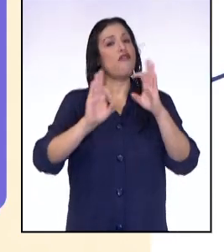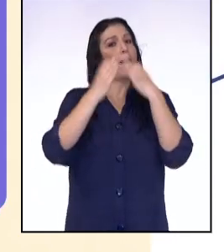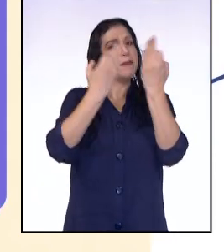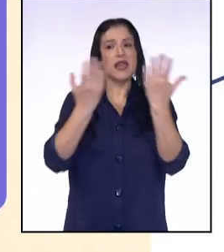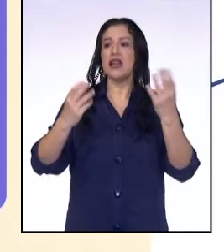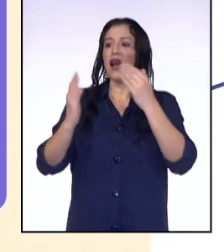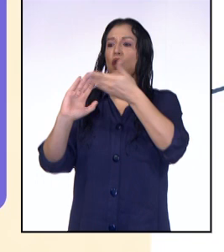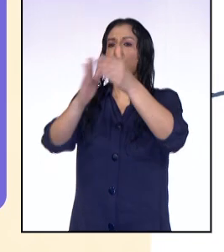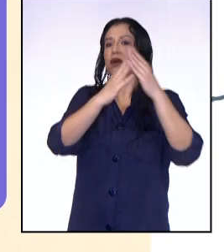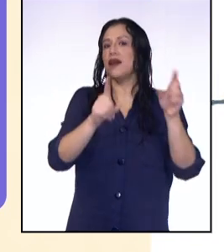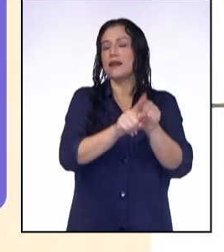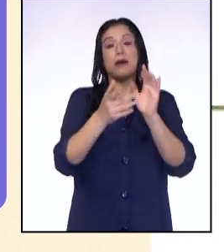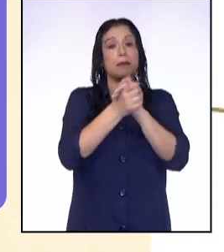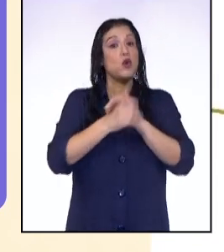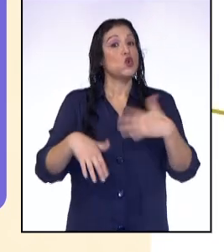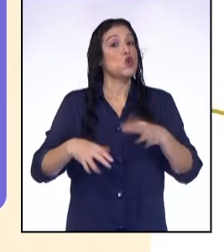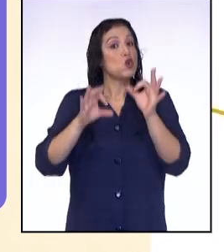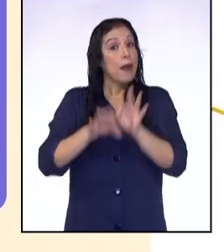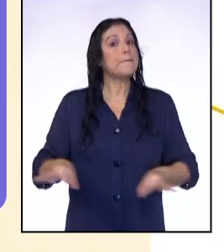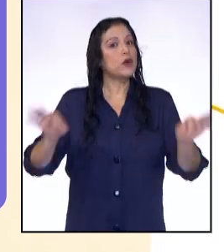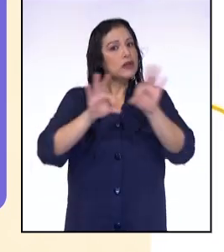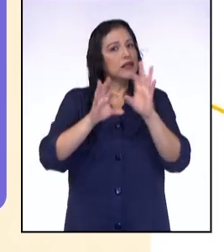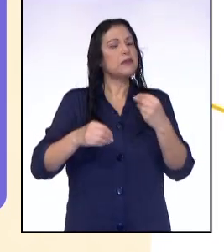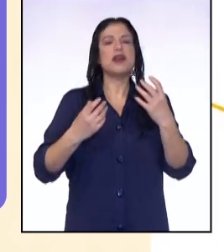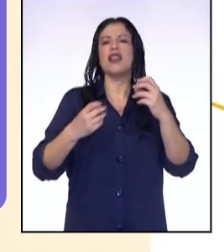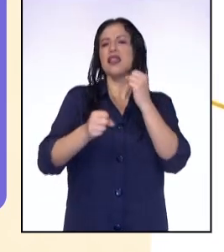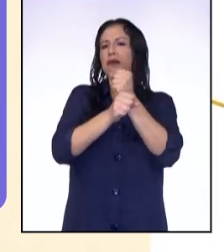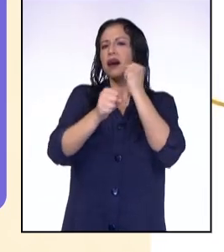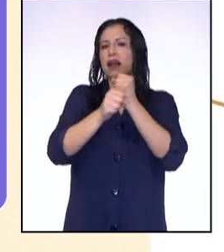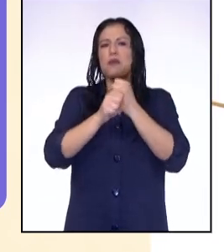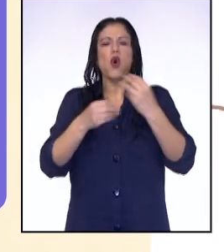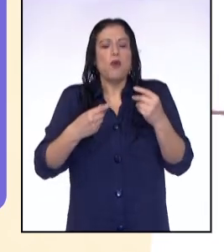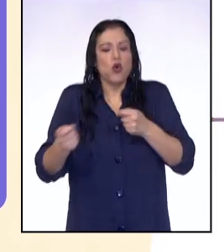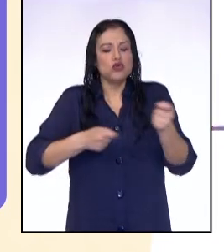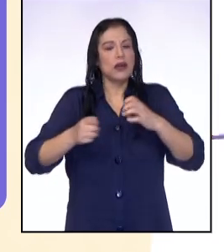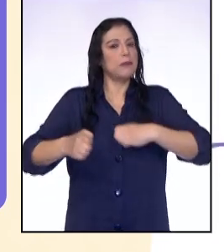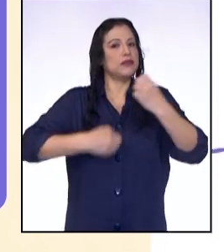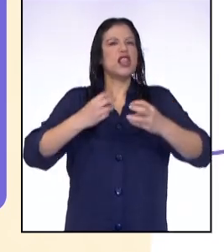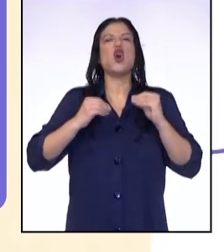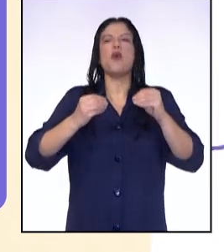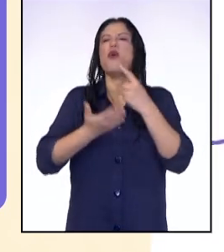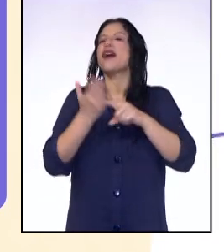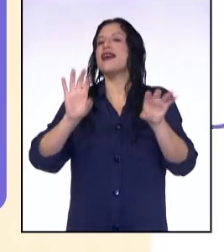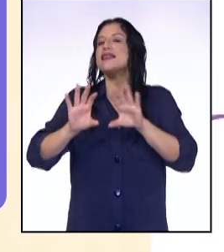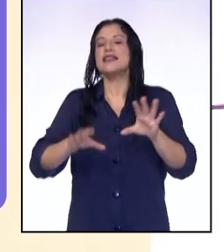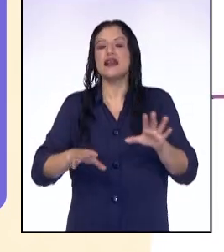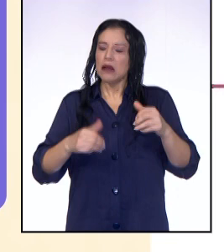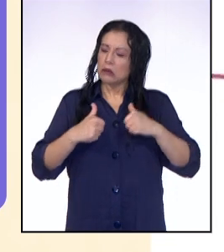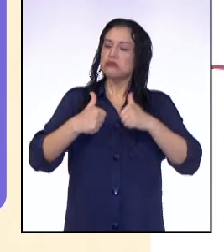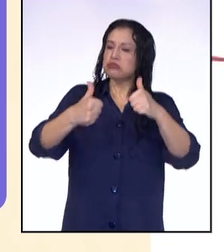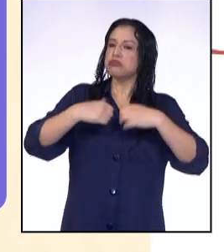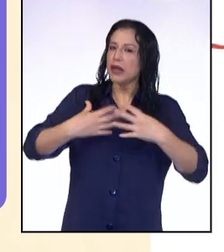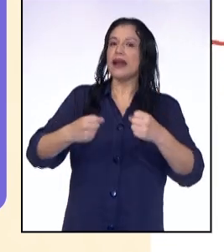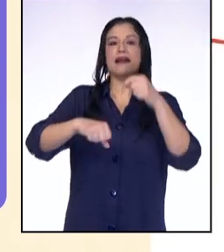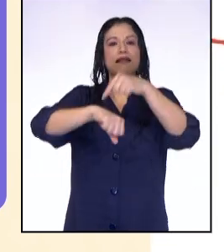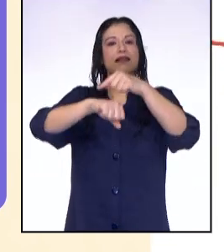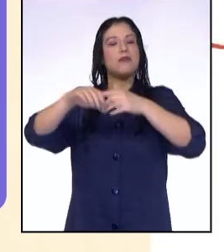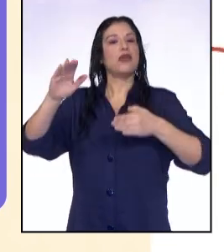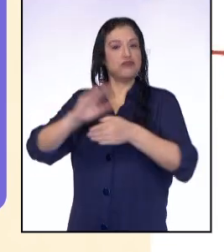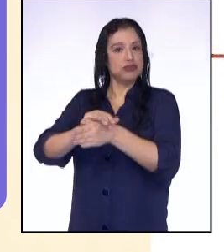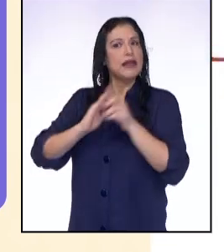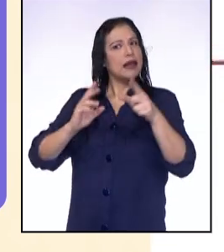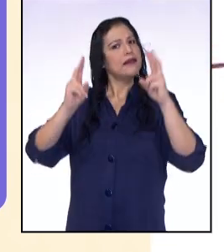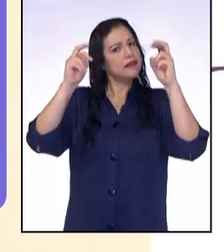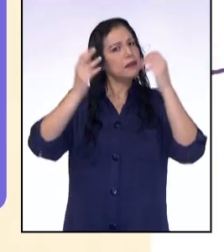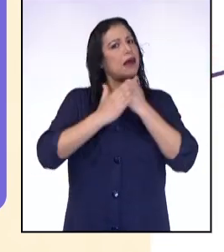o amigos es importante, ya que trabajaremos en regular las emociones y las prácticas saludables en etapas de aislamiento. Y ese tema